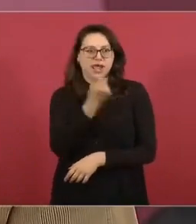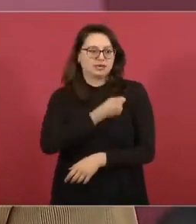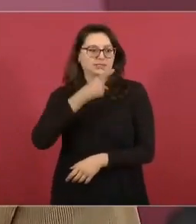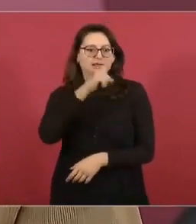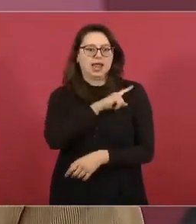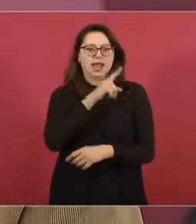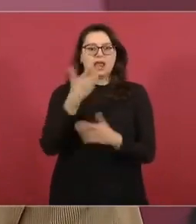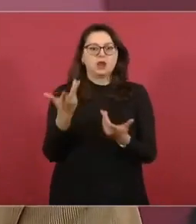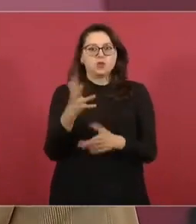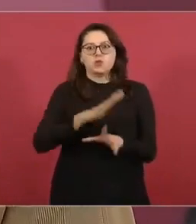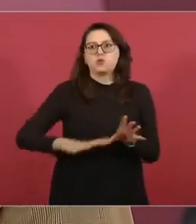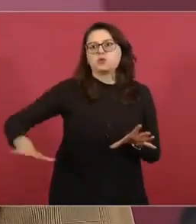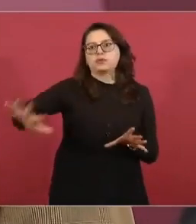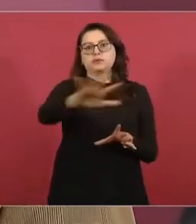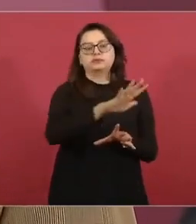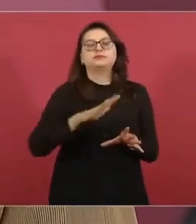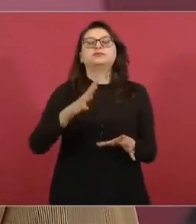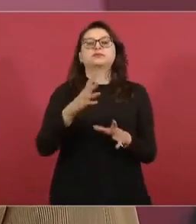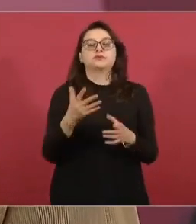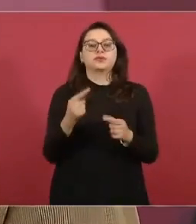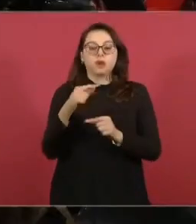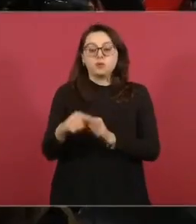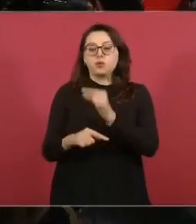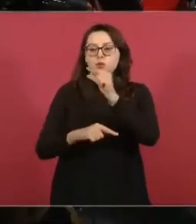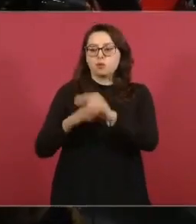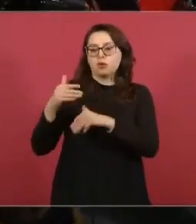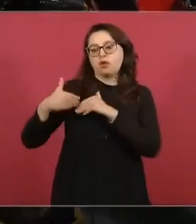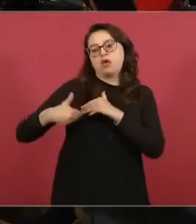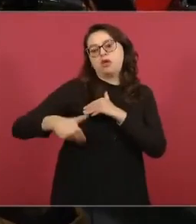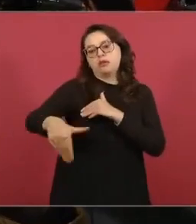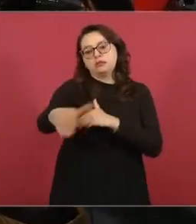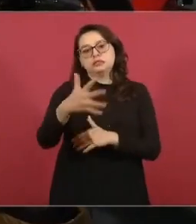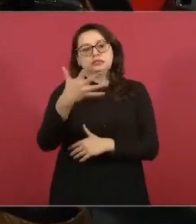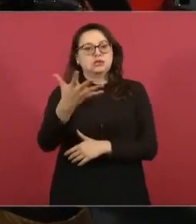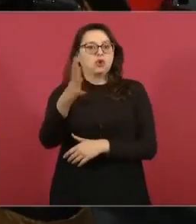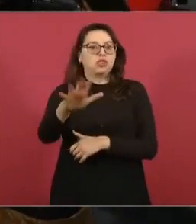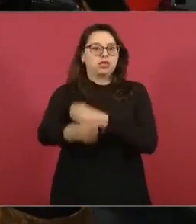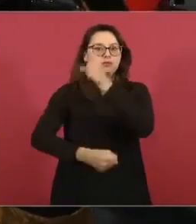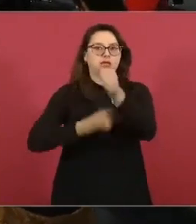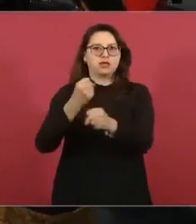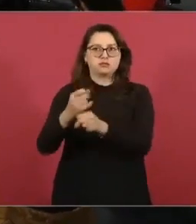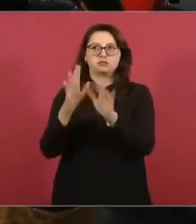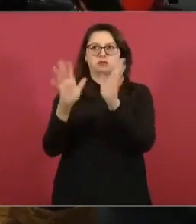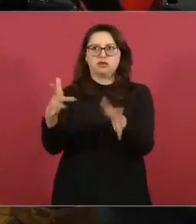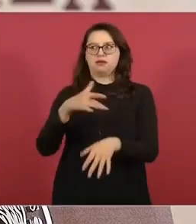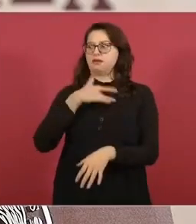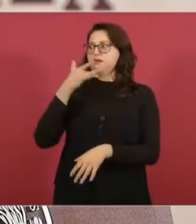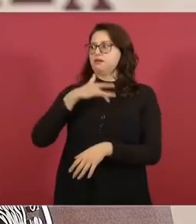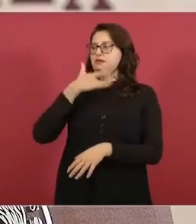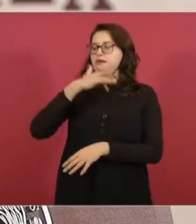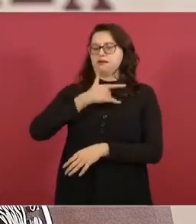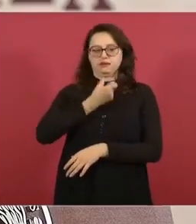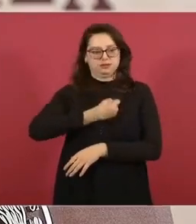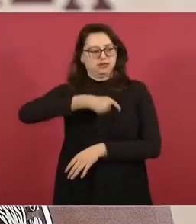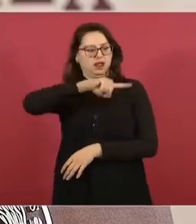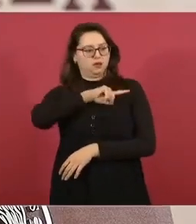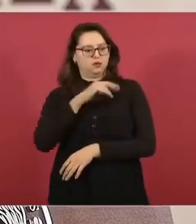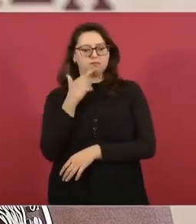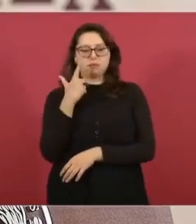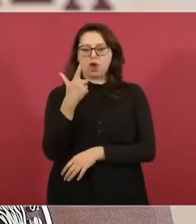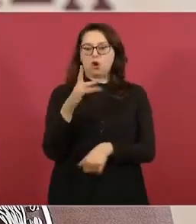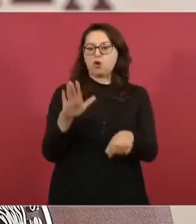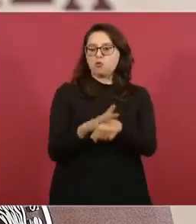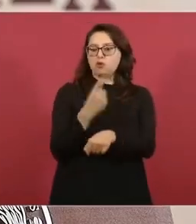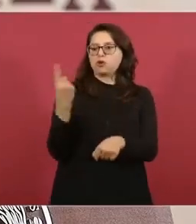años es una cosa que se va a instalar poco a poco el beneficio en salud pero la eliminación también pediremos a la